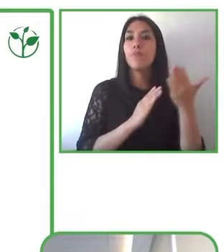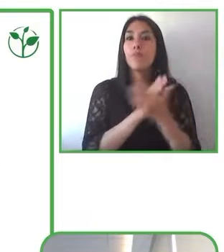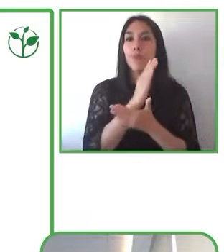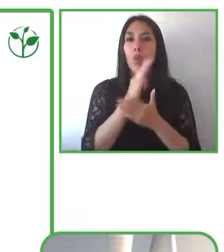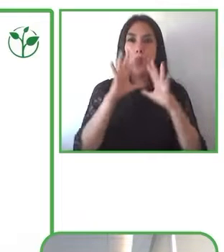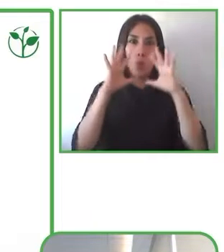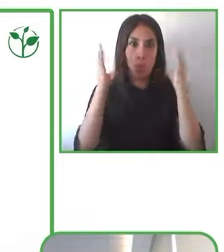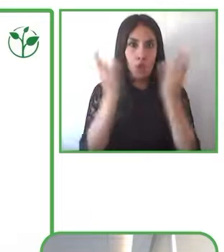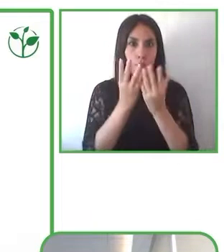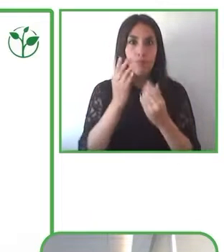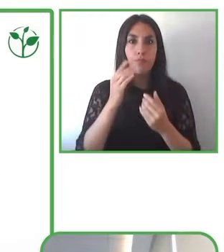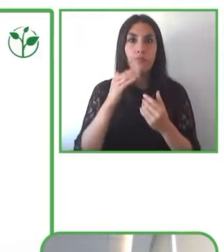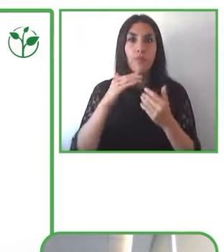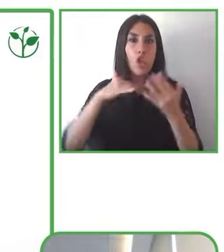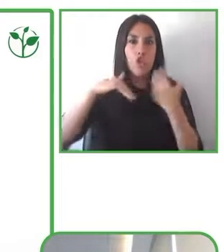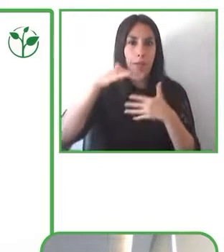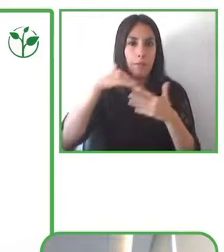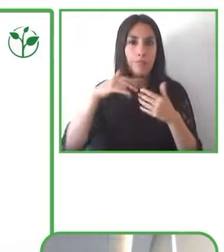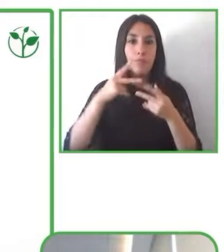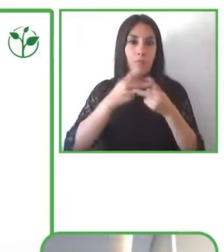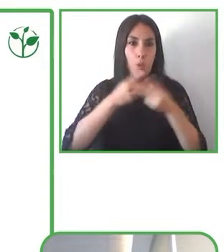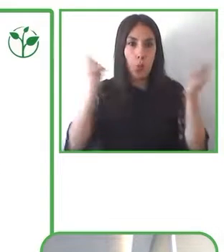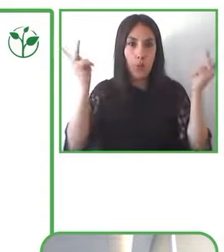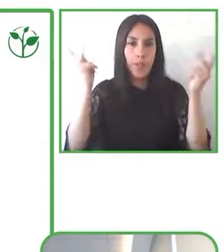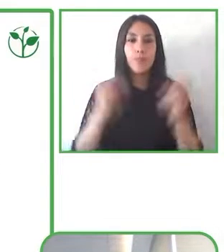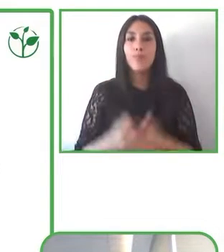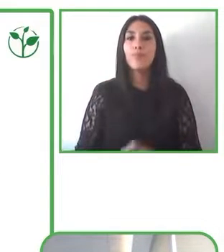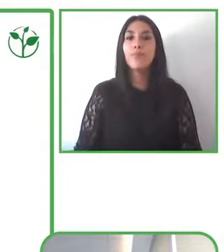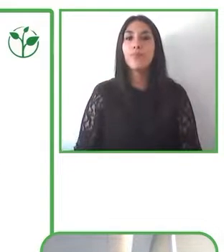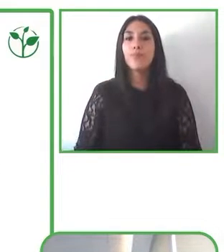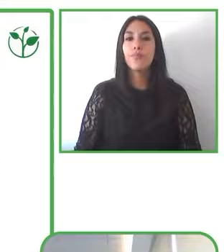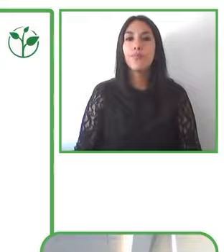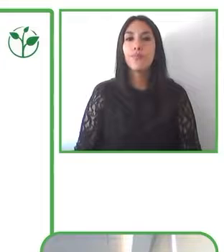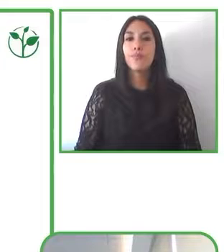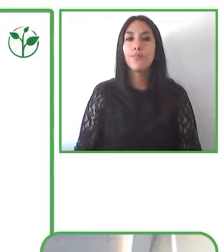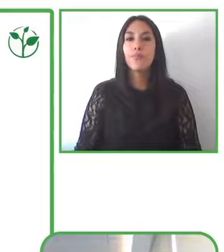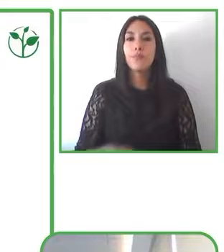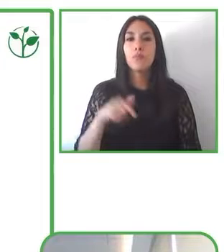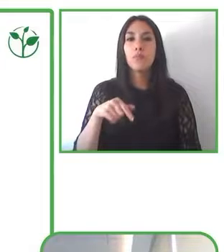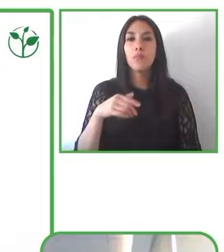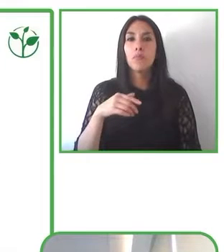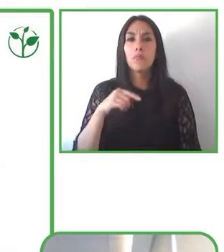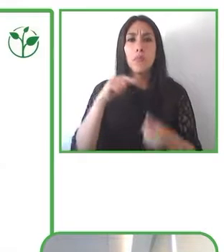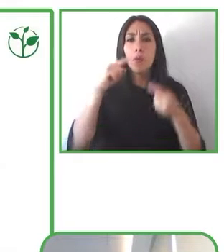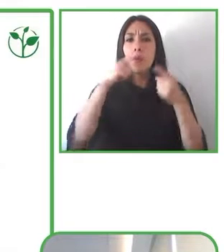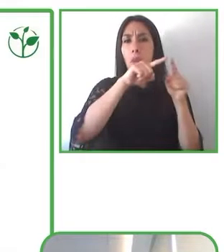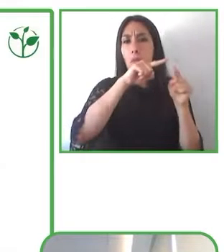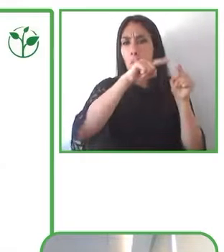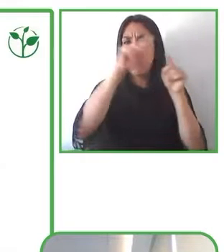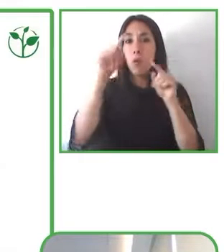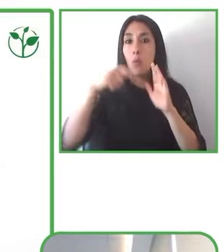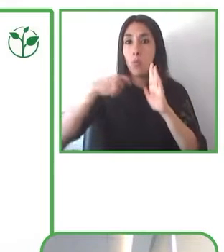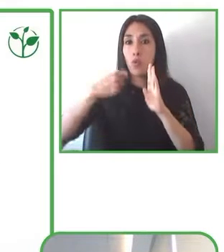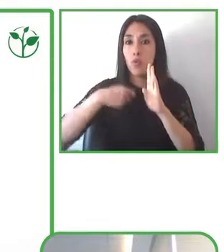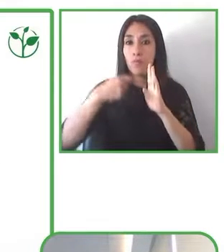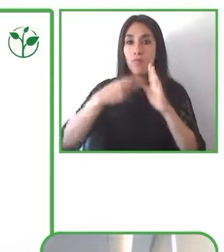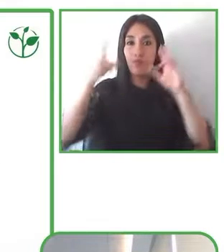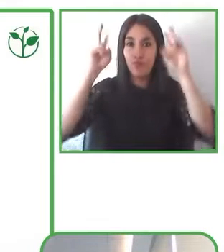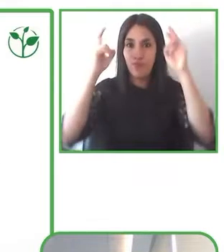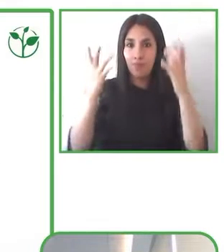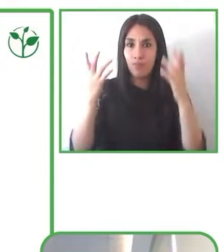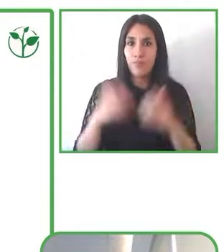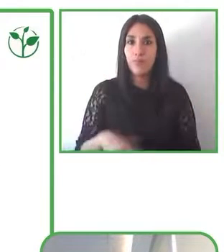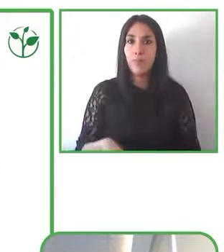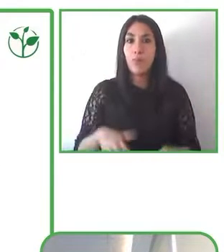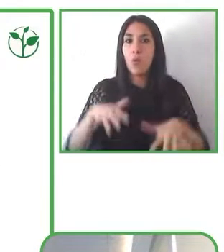se ha basado en un ciclo dinámico y continuo. La detección de conflictos de infraestructura y problemáticas